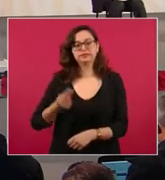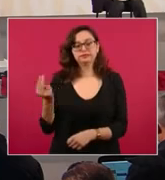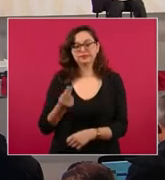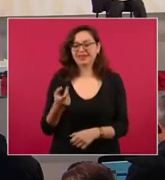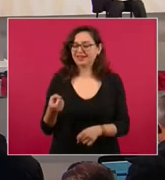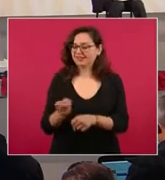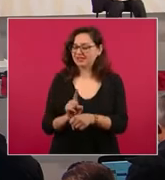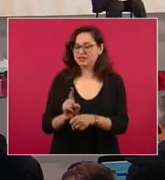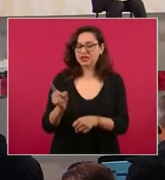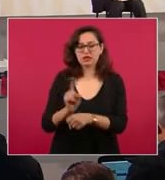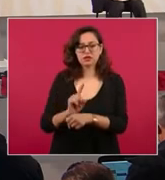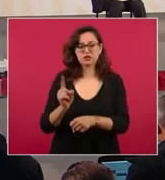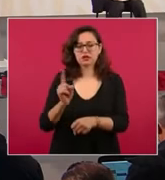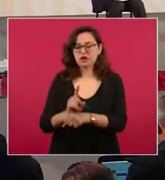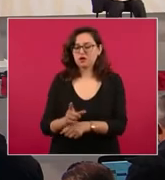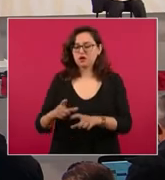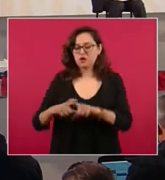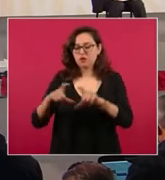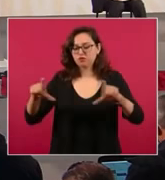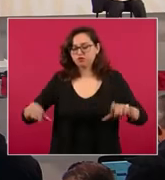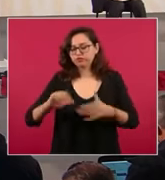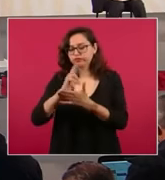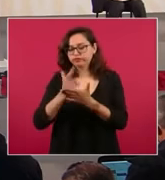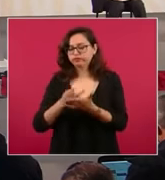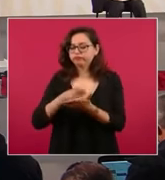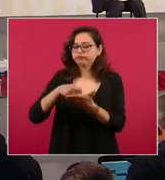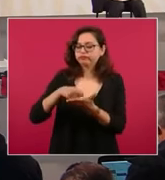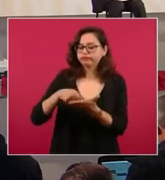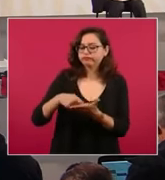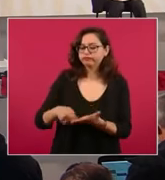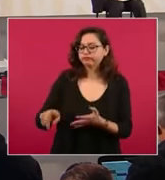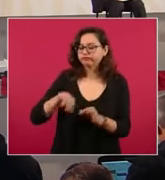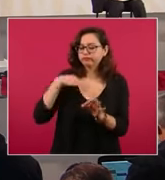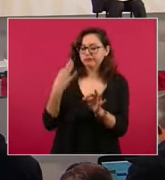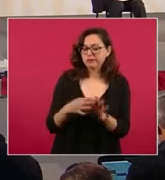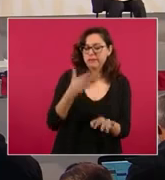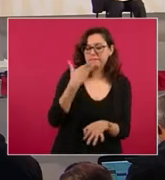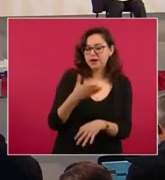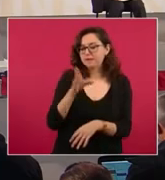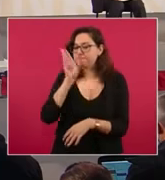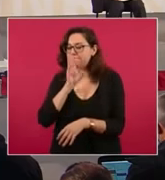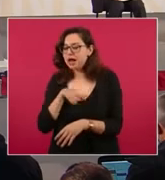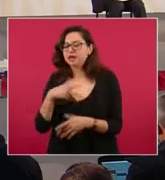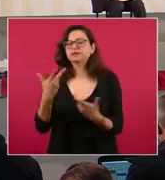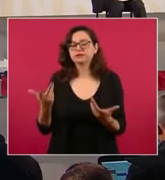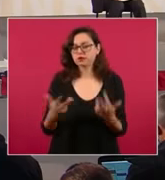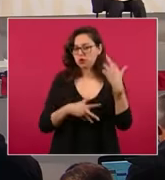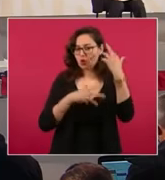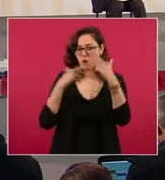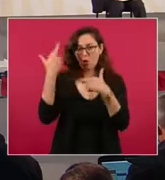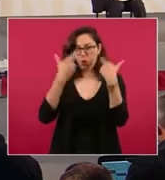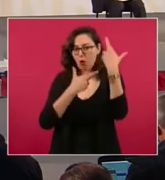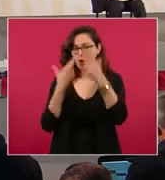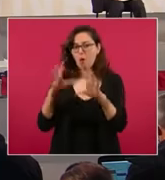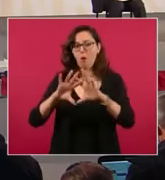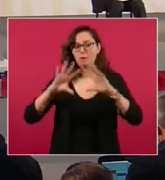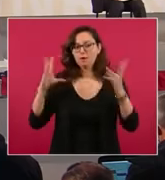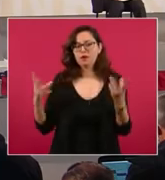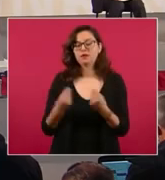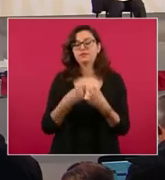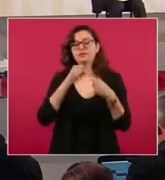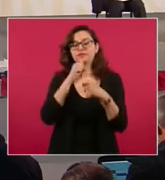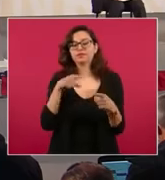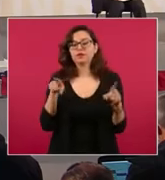todos los días y que se completan satisfactoria o insatisfactoriamente. También se tiene ya un inventario del almacén de la